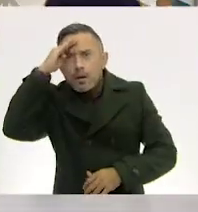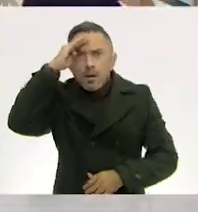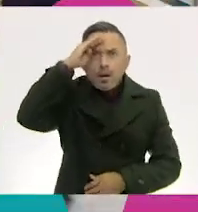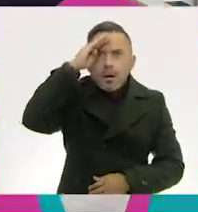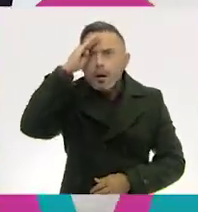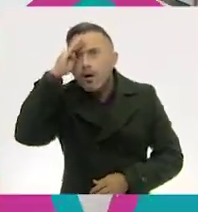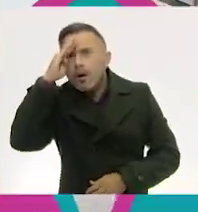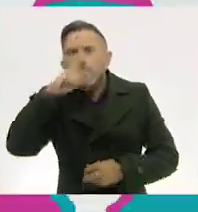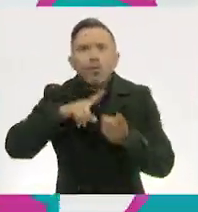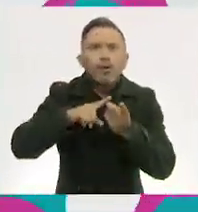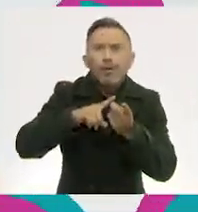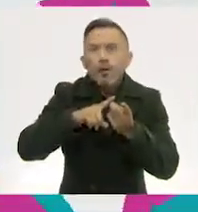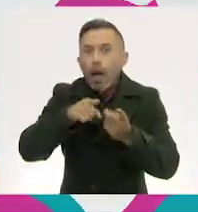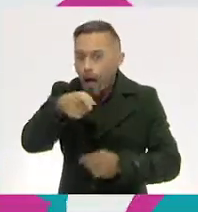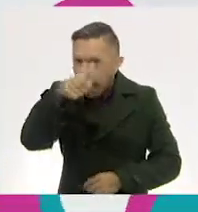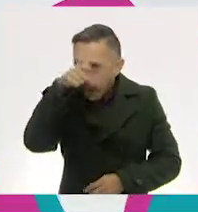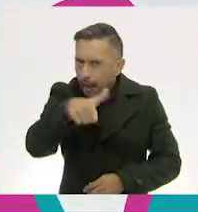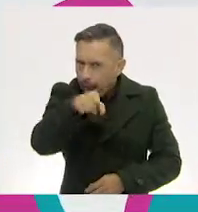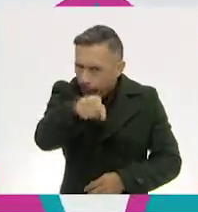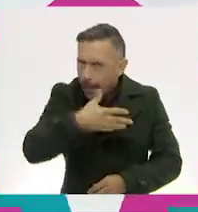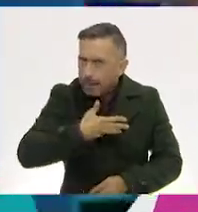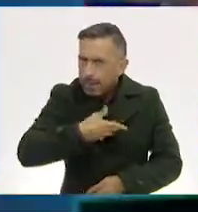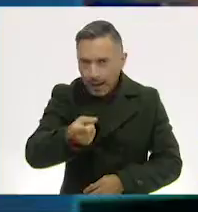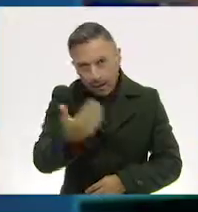Acá estás. Ajo Listo, ándale.